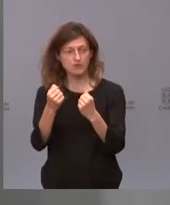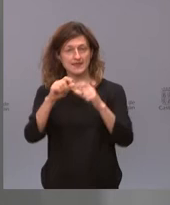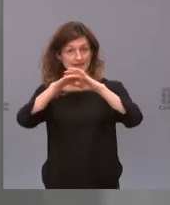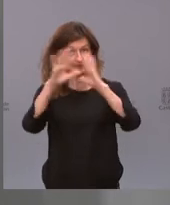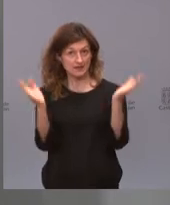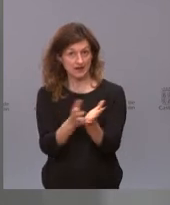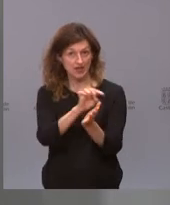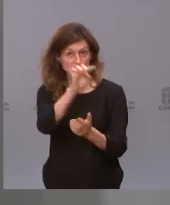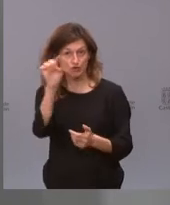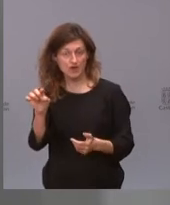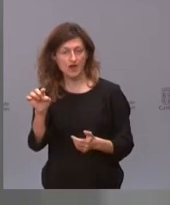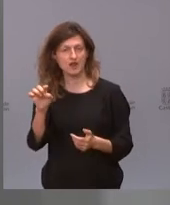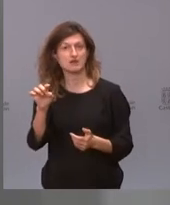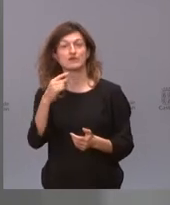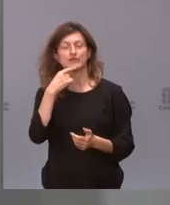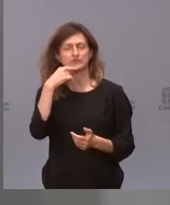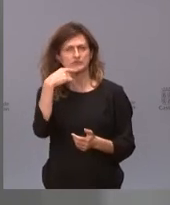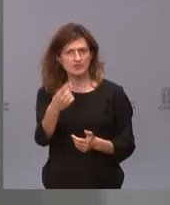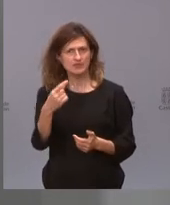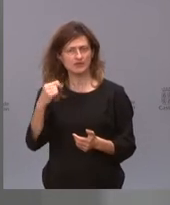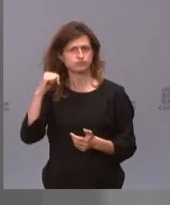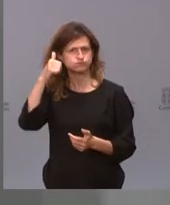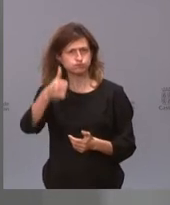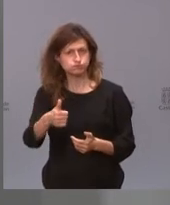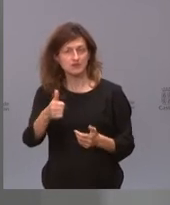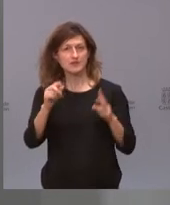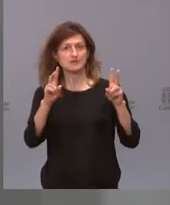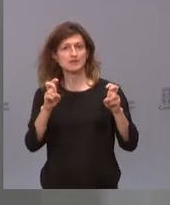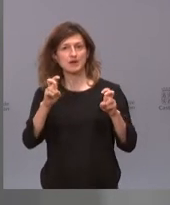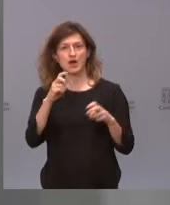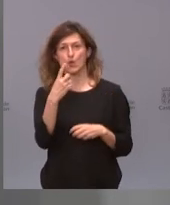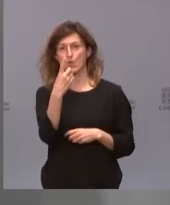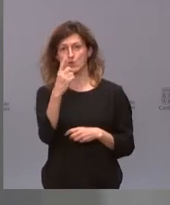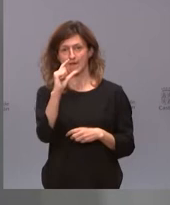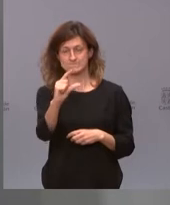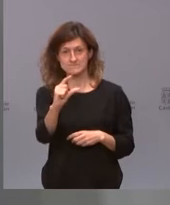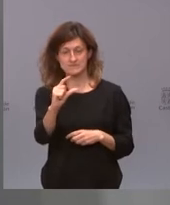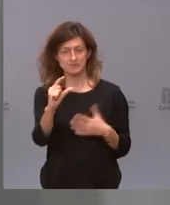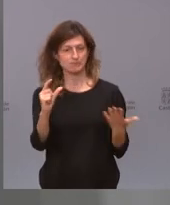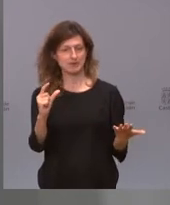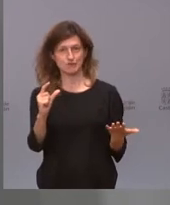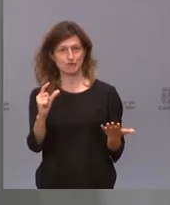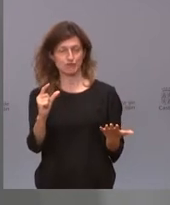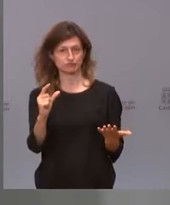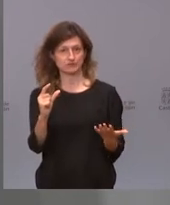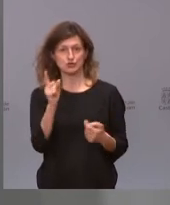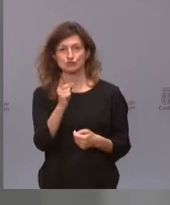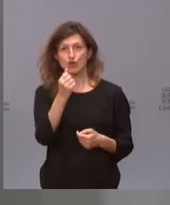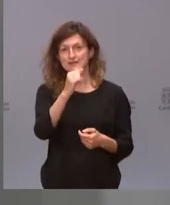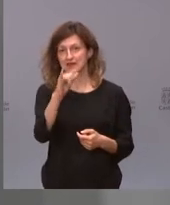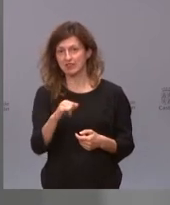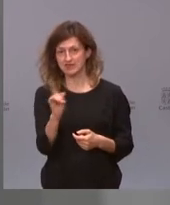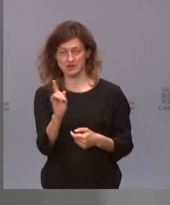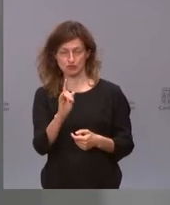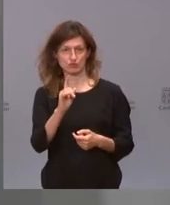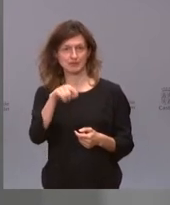internacional, lleva diciendo mucho tiempo esto de la única dosis, pero no lo comenta solamente para AstraZeneca, lo